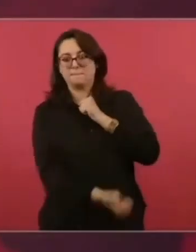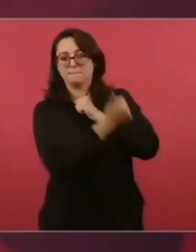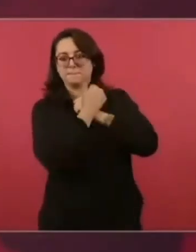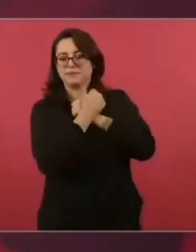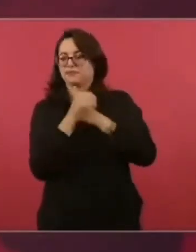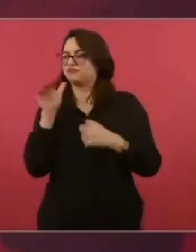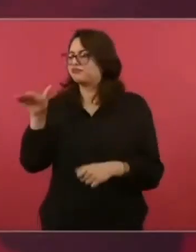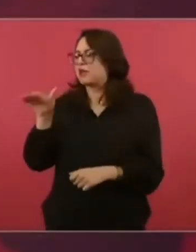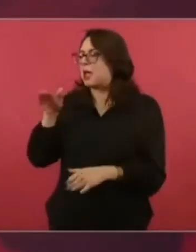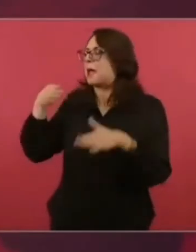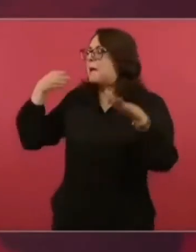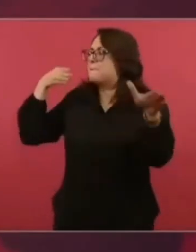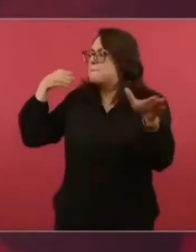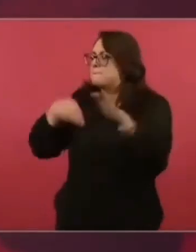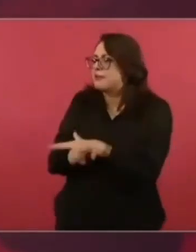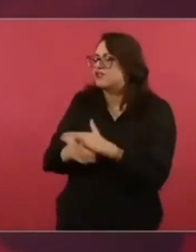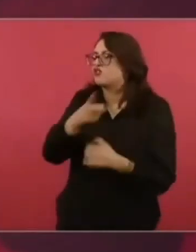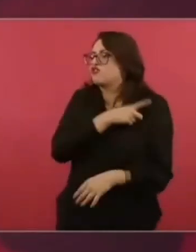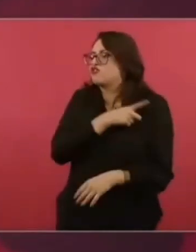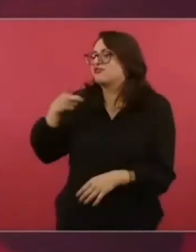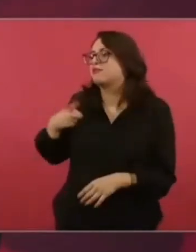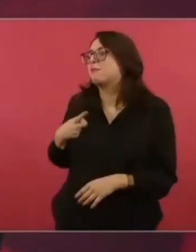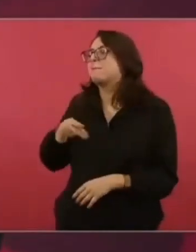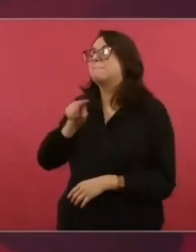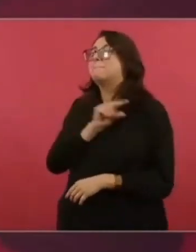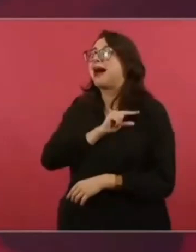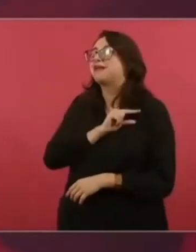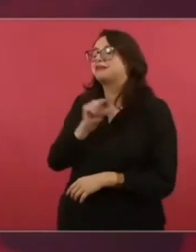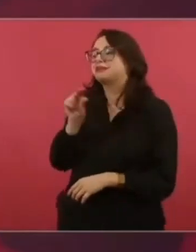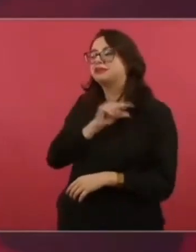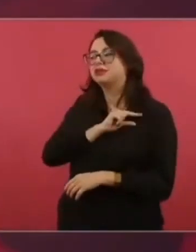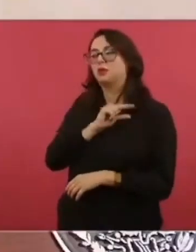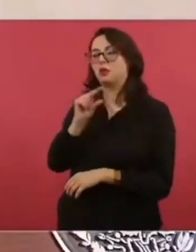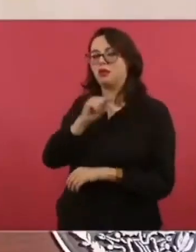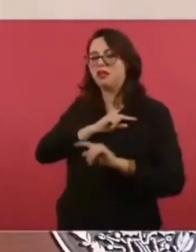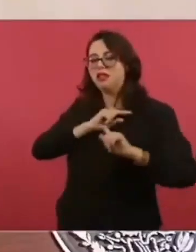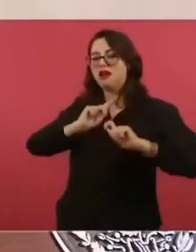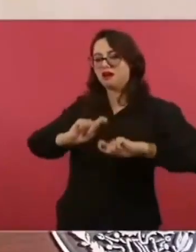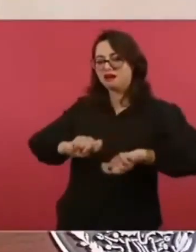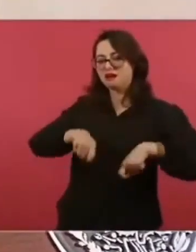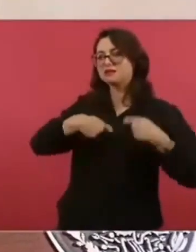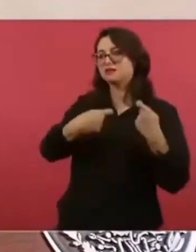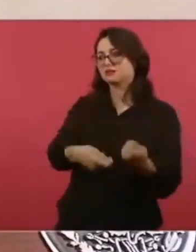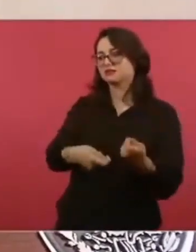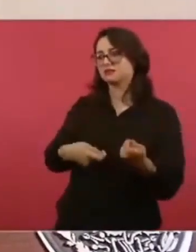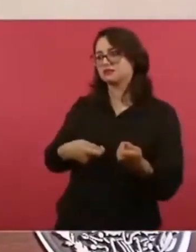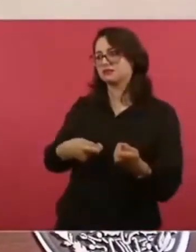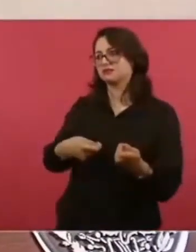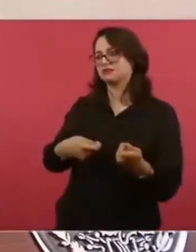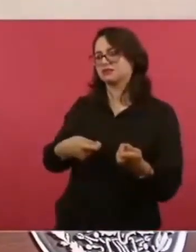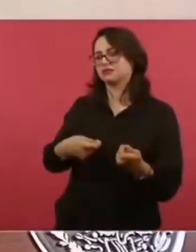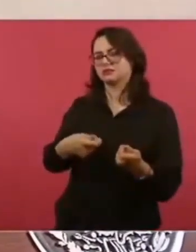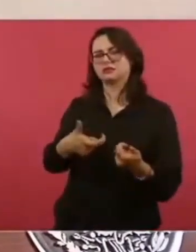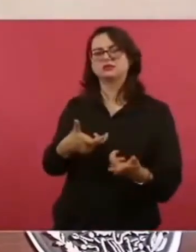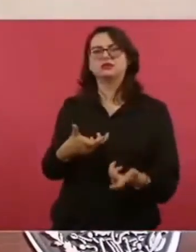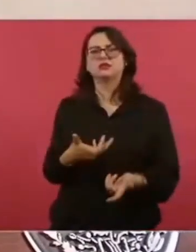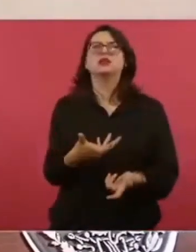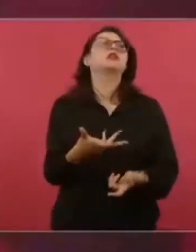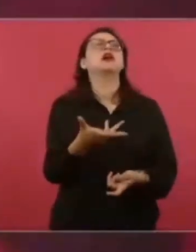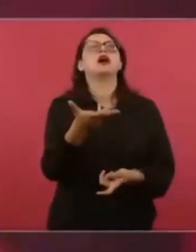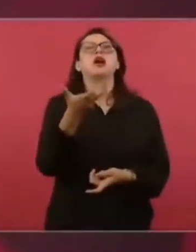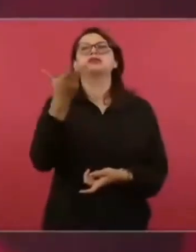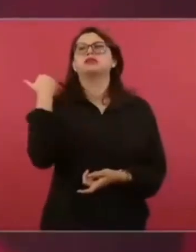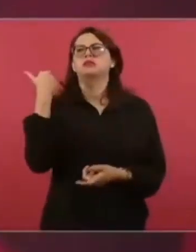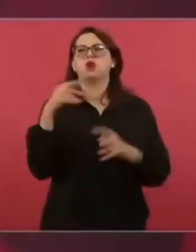Una vez tuvimos una reunión, él era de, creo que, el consejo de, en aquel entonces hombres de negocios, ahora